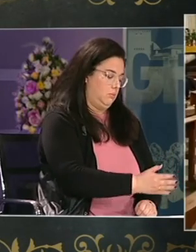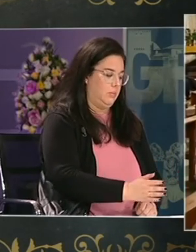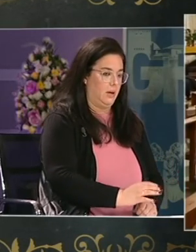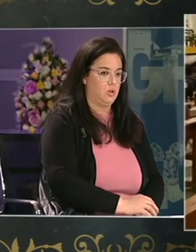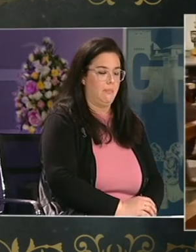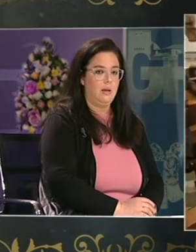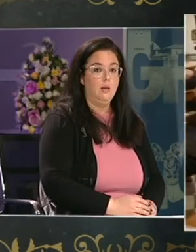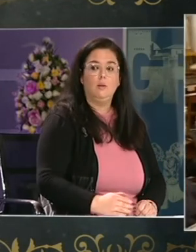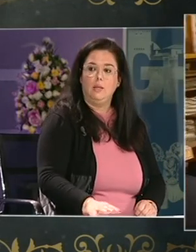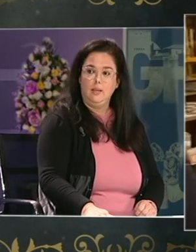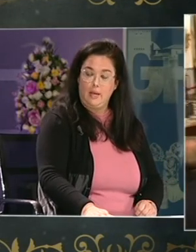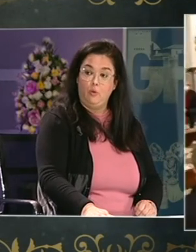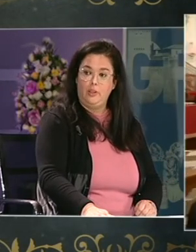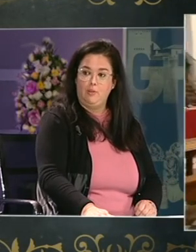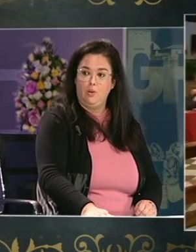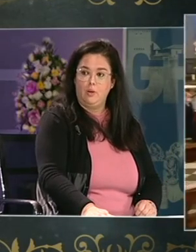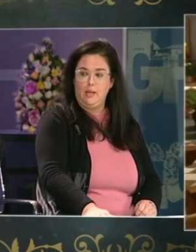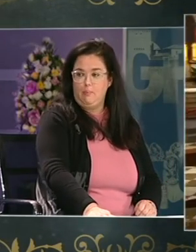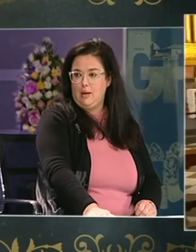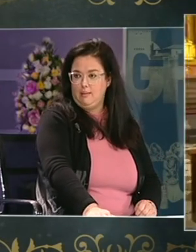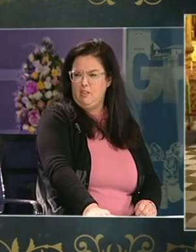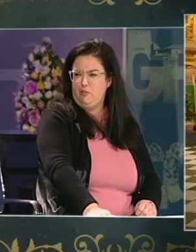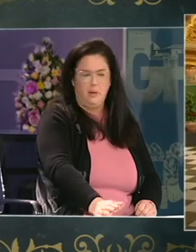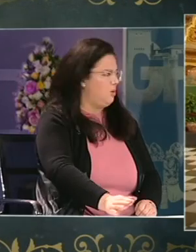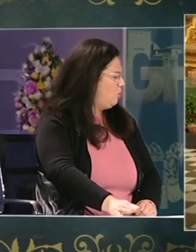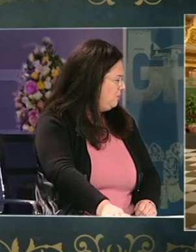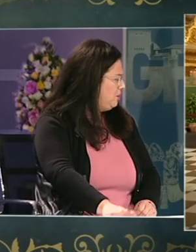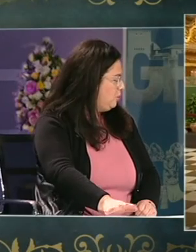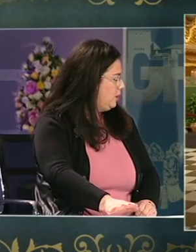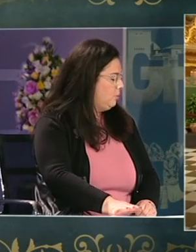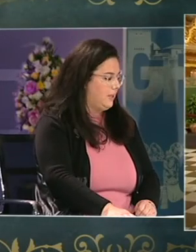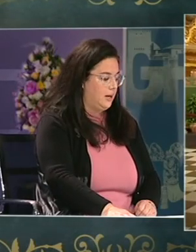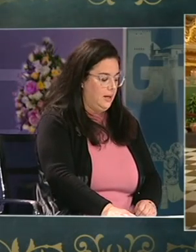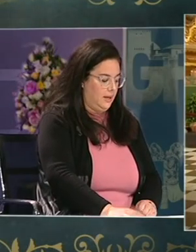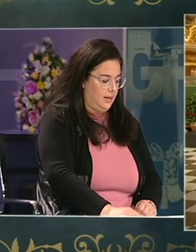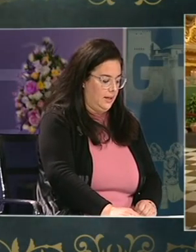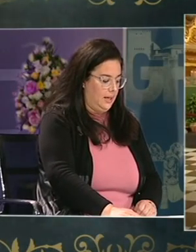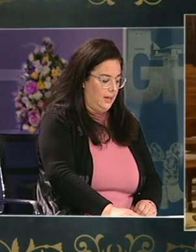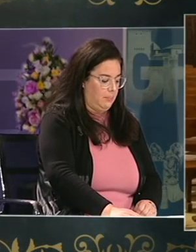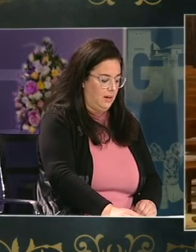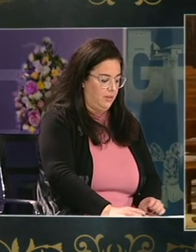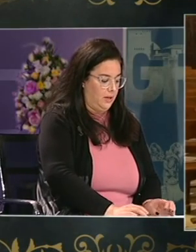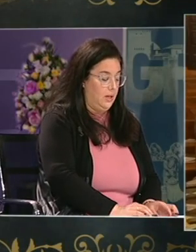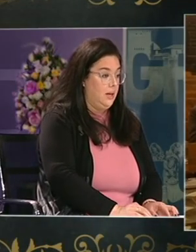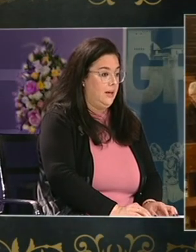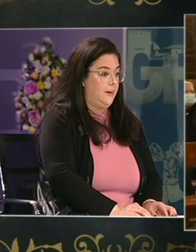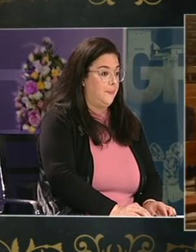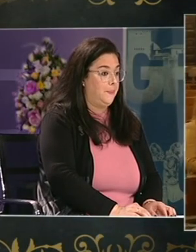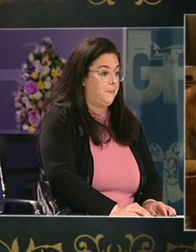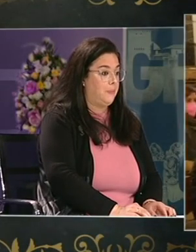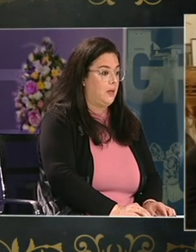varias cosas más y quedó federación antes de febrero o a principios de año iba a dar las explicaciones